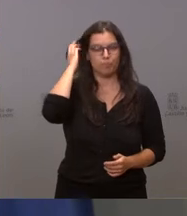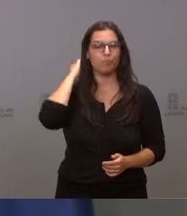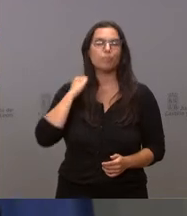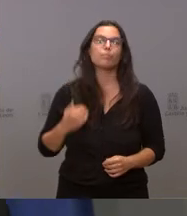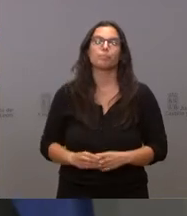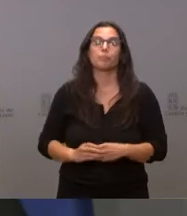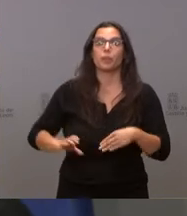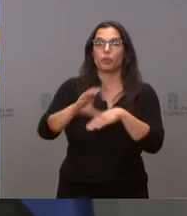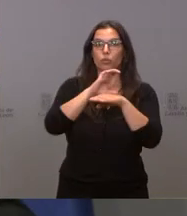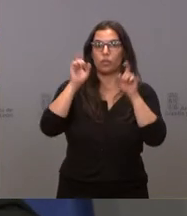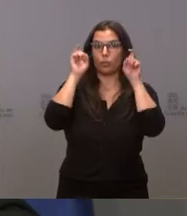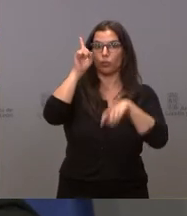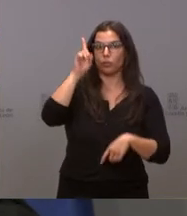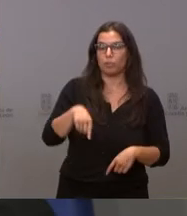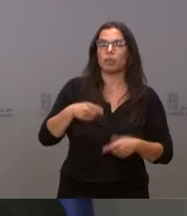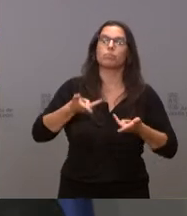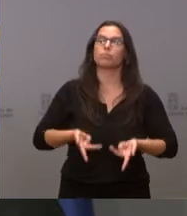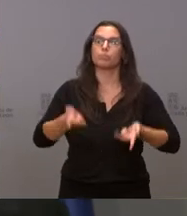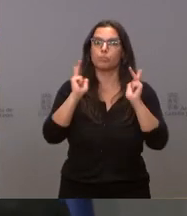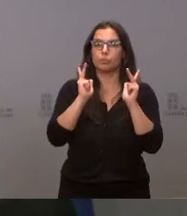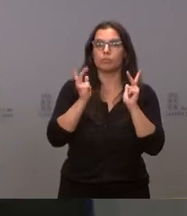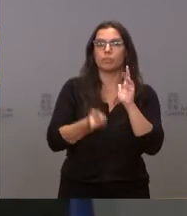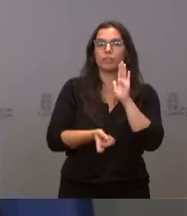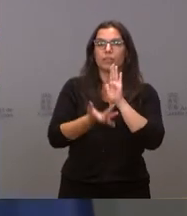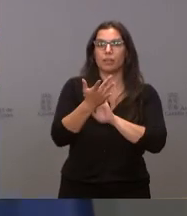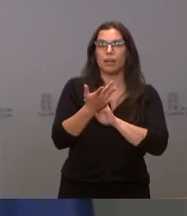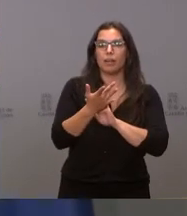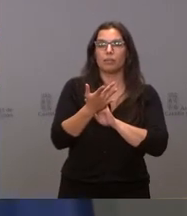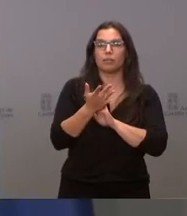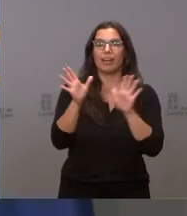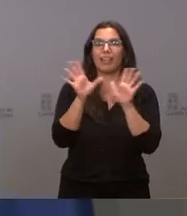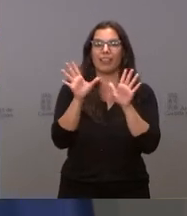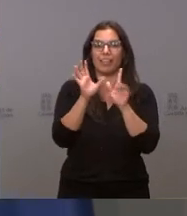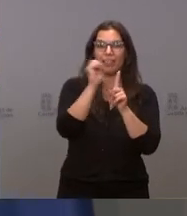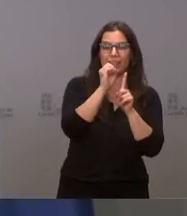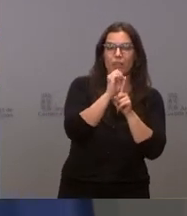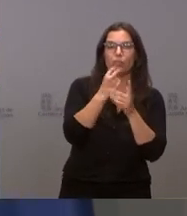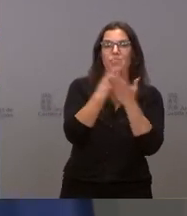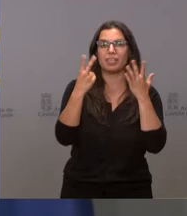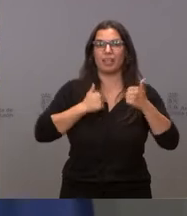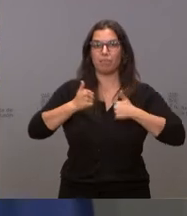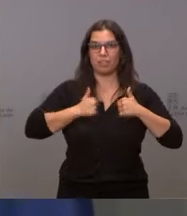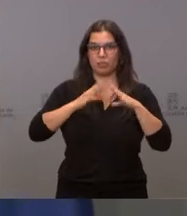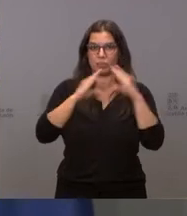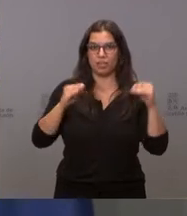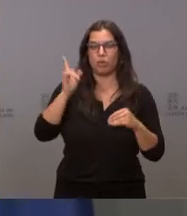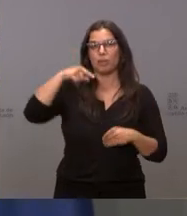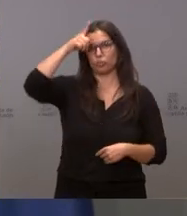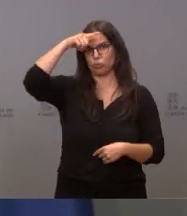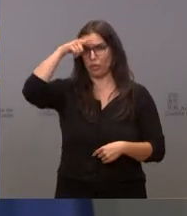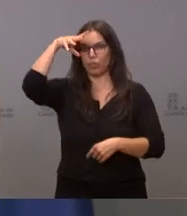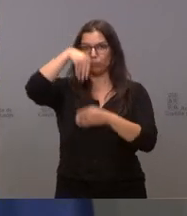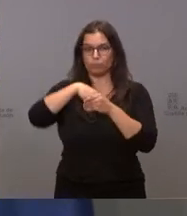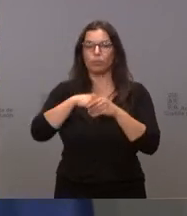La Consejería de Educación también autoriza la implantación de 10 grados, 17 másteres universitarios y un doctorado en las